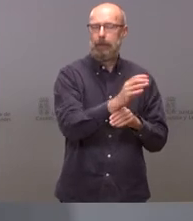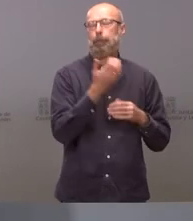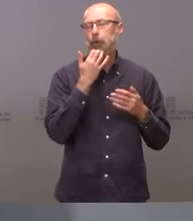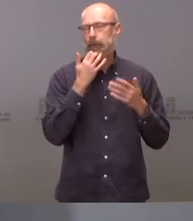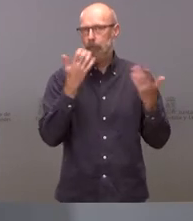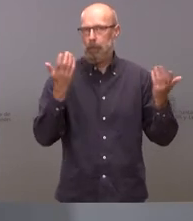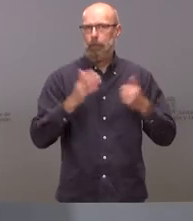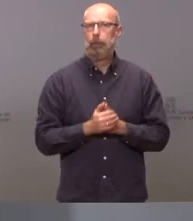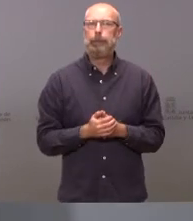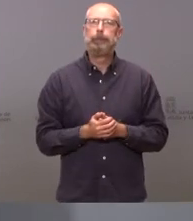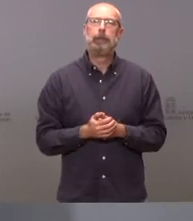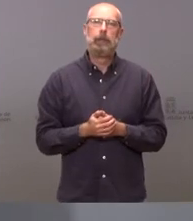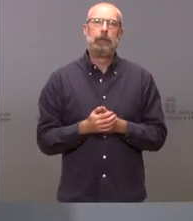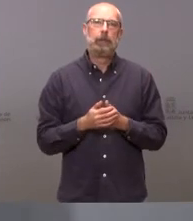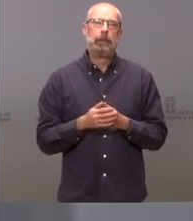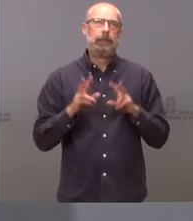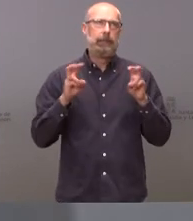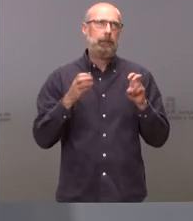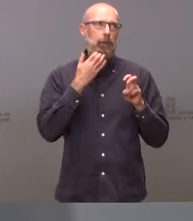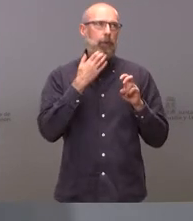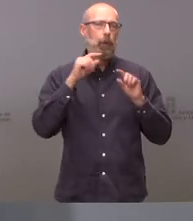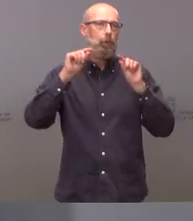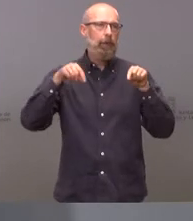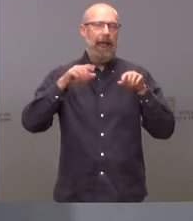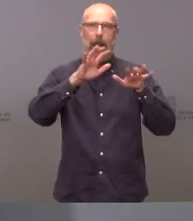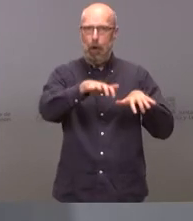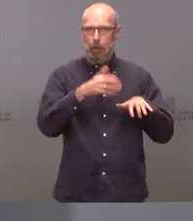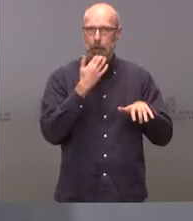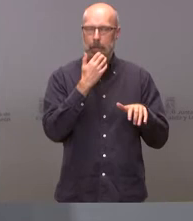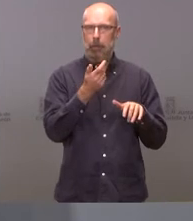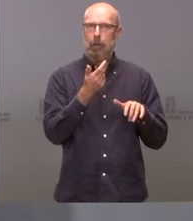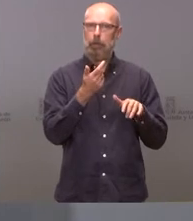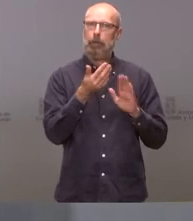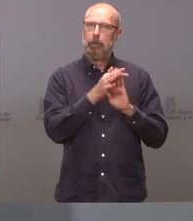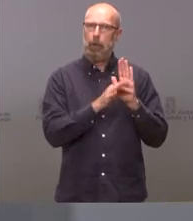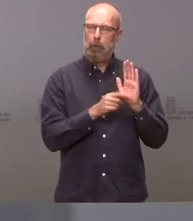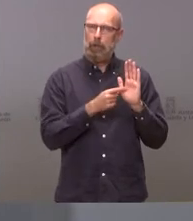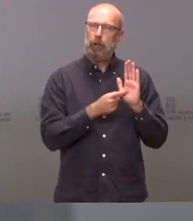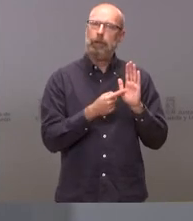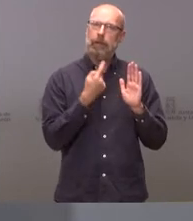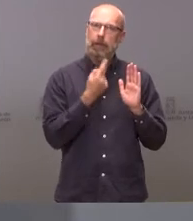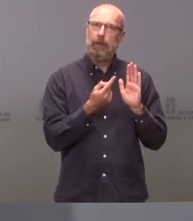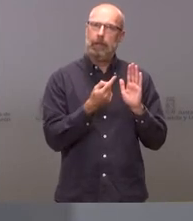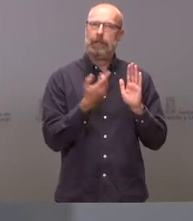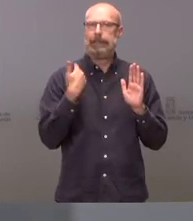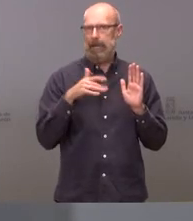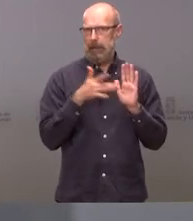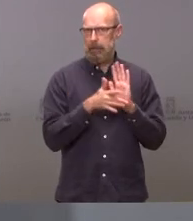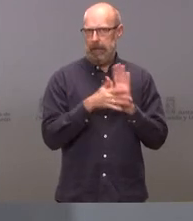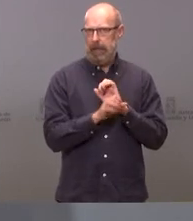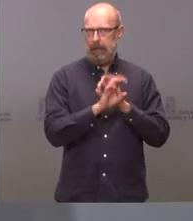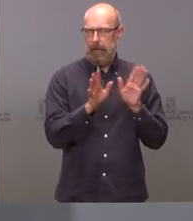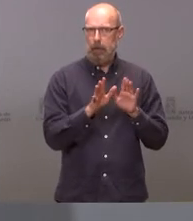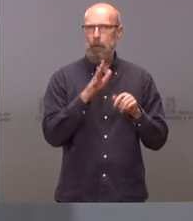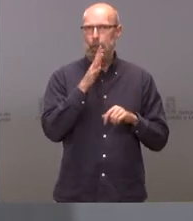con lo que respecta a la provincia de León al impacto de los presupuestos en la provincia de León pues ya se explica bien porque el